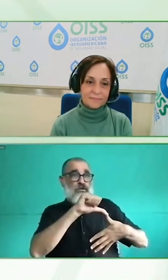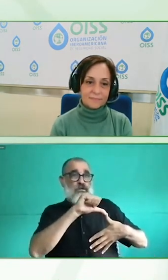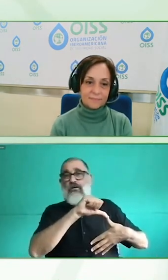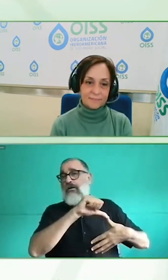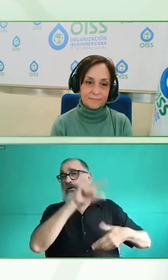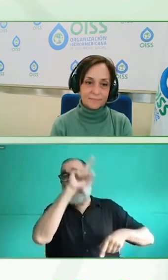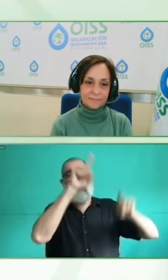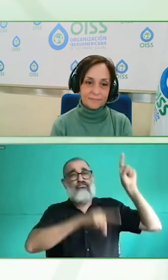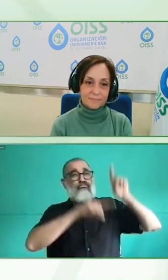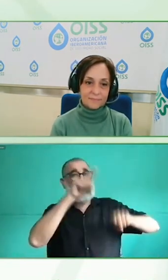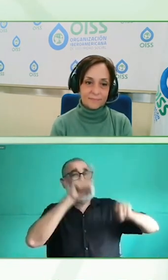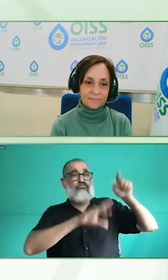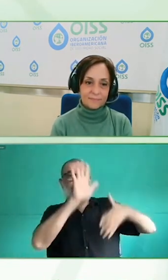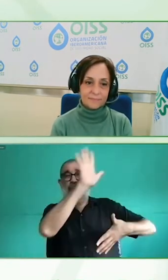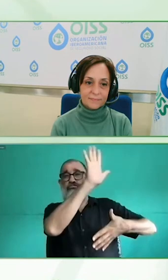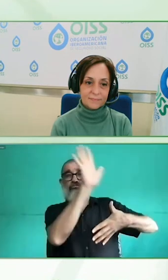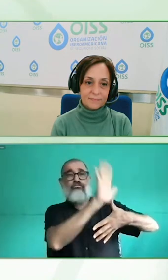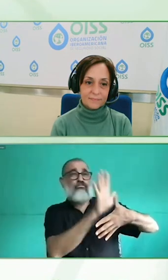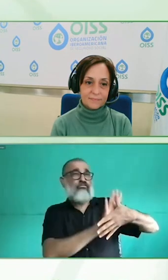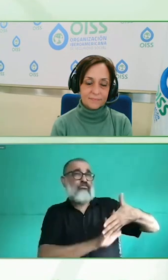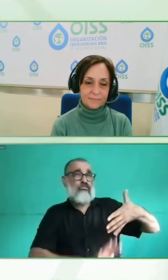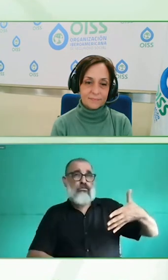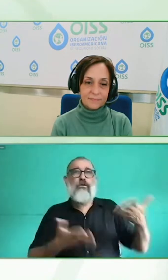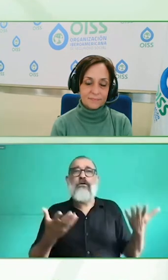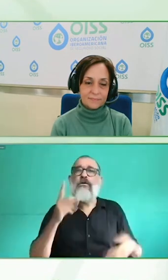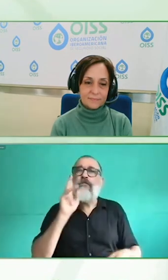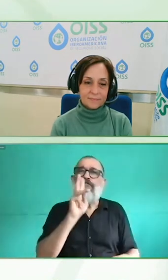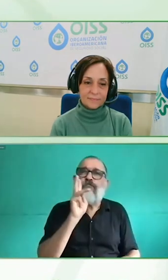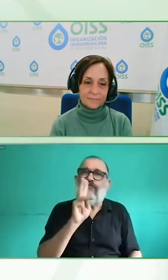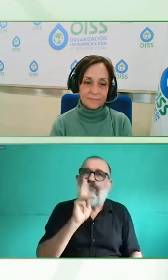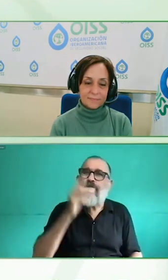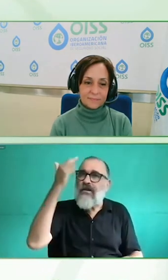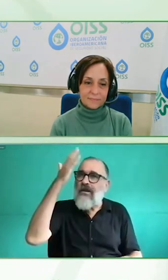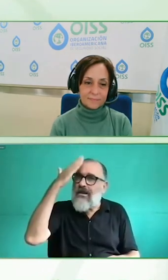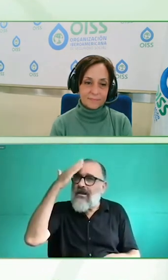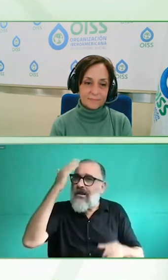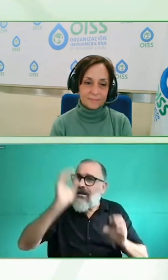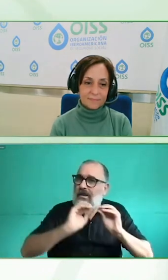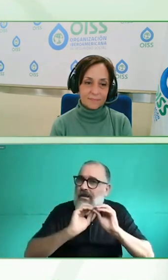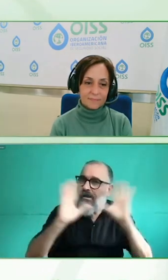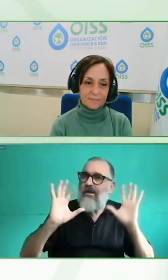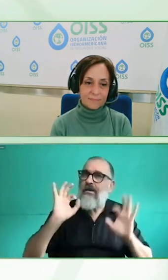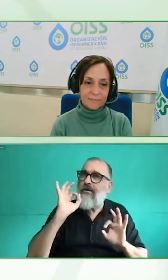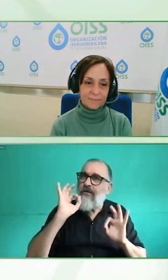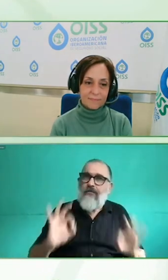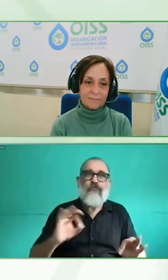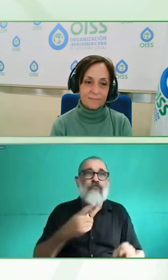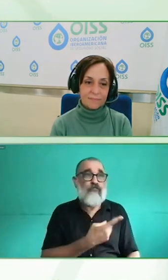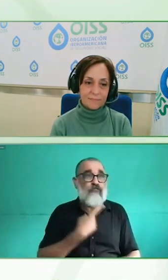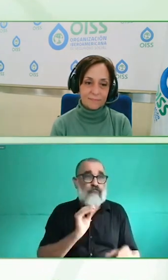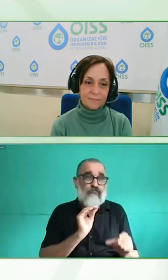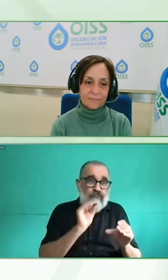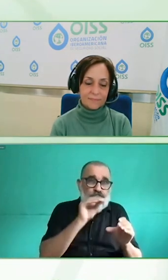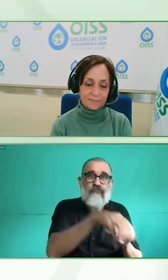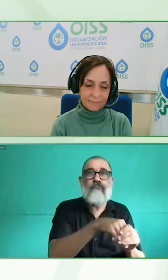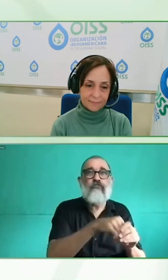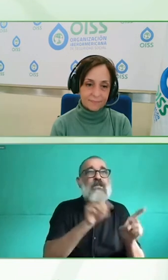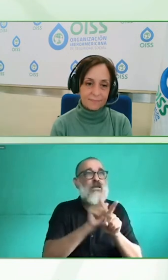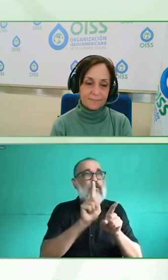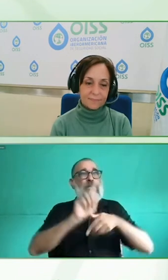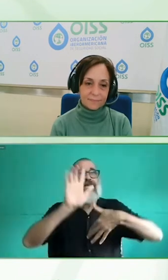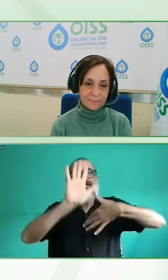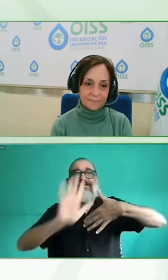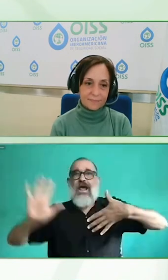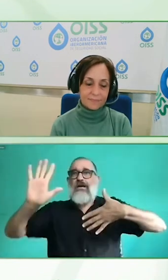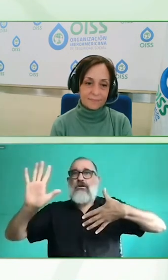encontremos un mecanismo que permita sostener antes hablaba Ana el tema del costo de productos que son caros, Bueno, pues, ¿cómo vamos a trabajarlo, Bueno, pues,